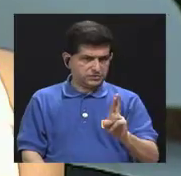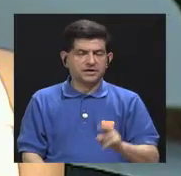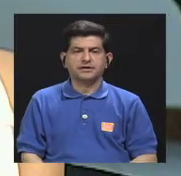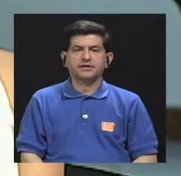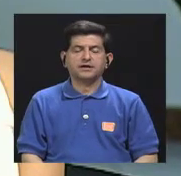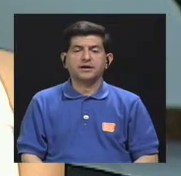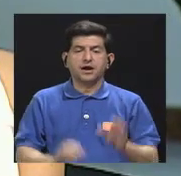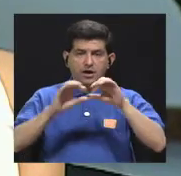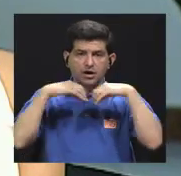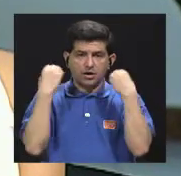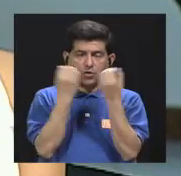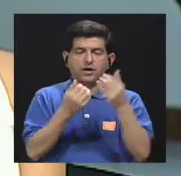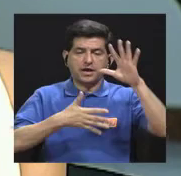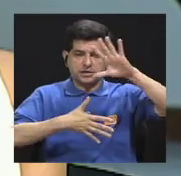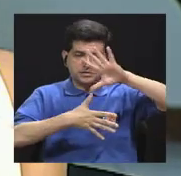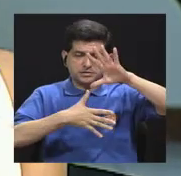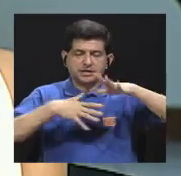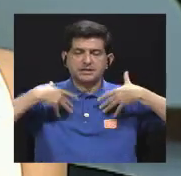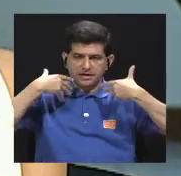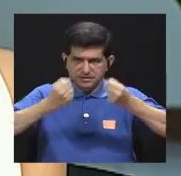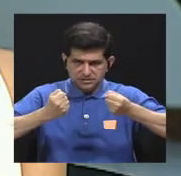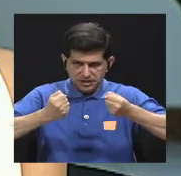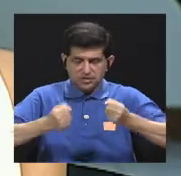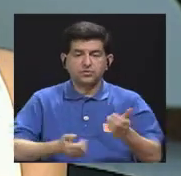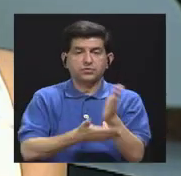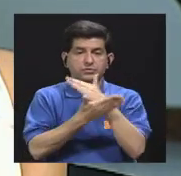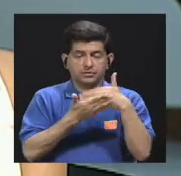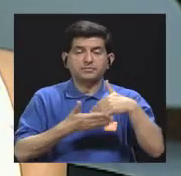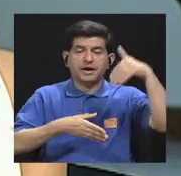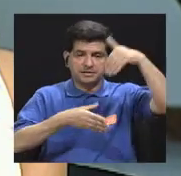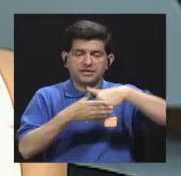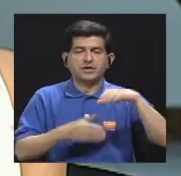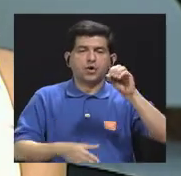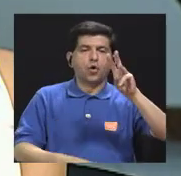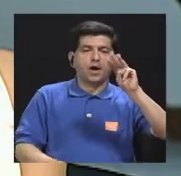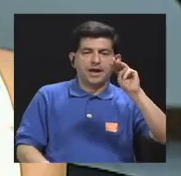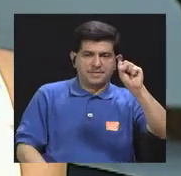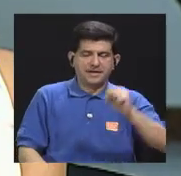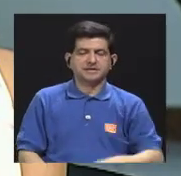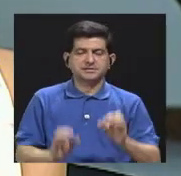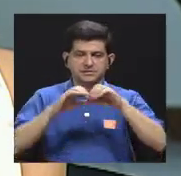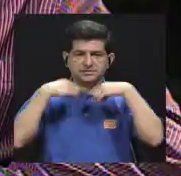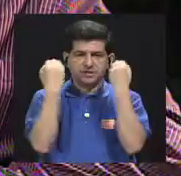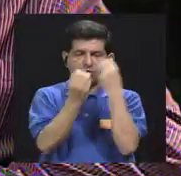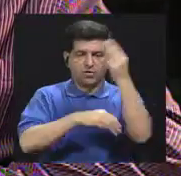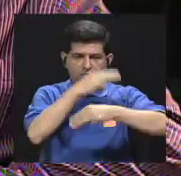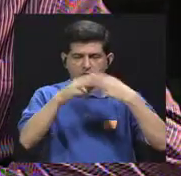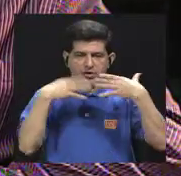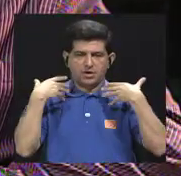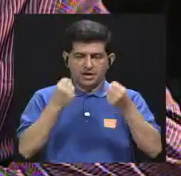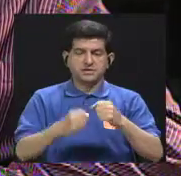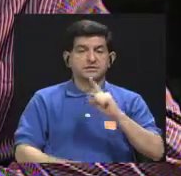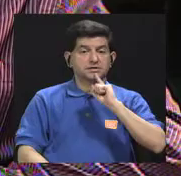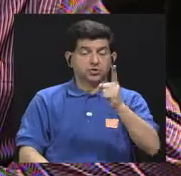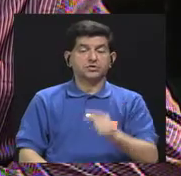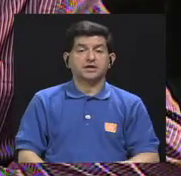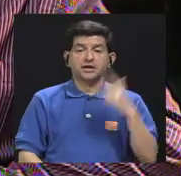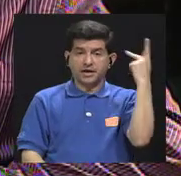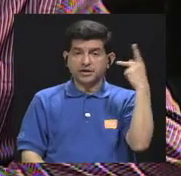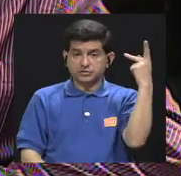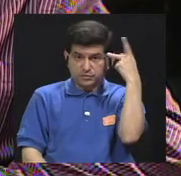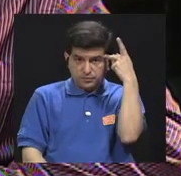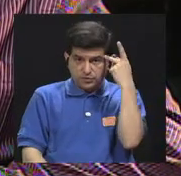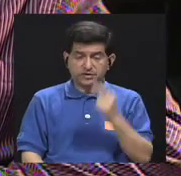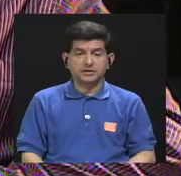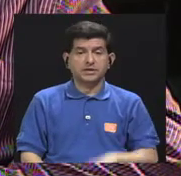con la organización panamericana de la salud que forma parte de la organización mundial de la salud hay una declaración de política